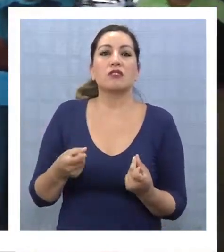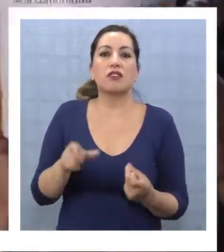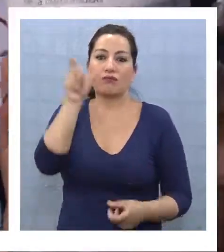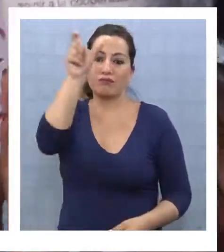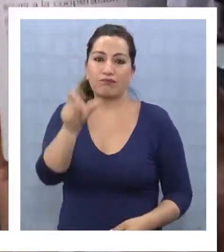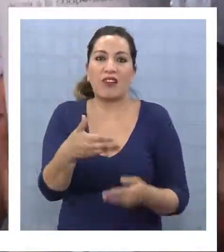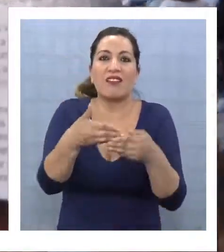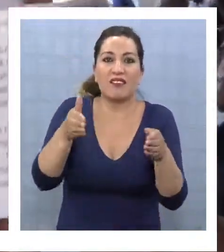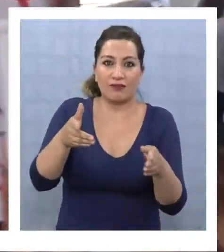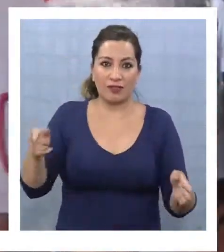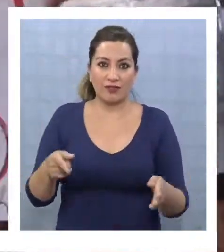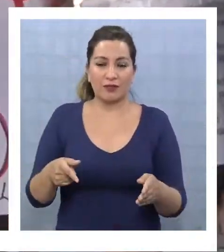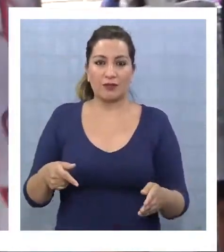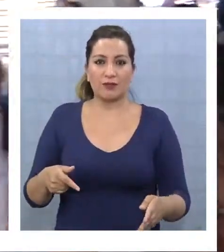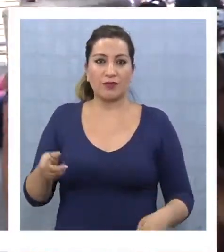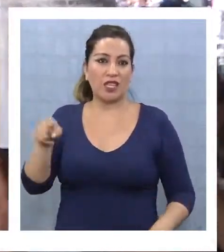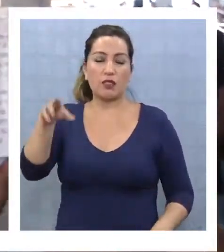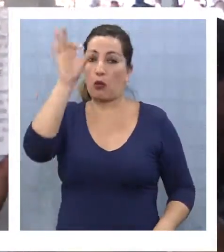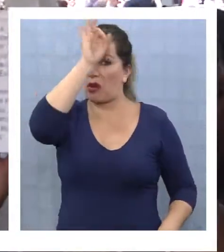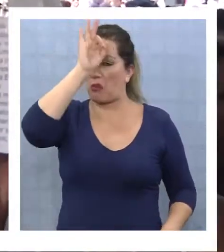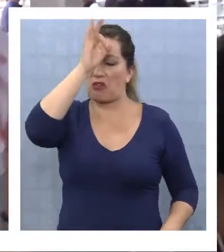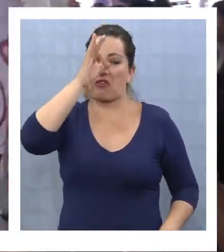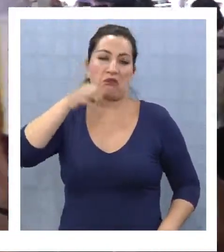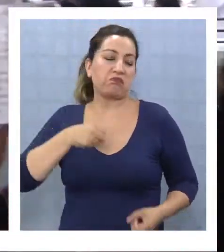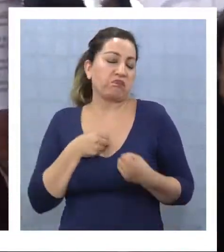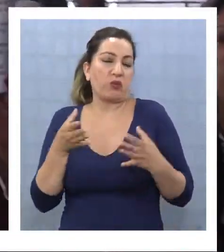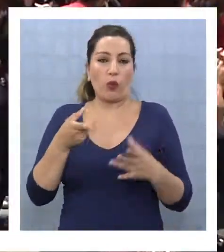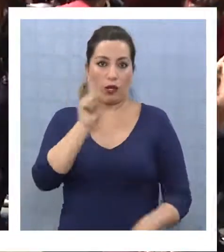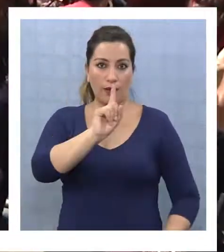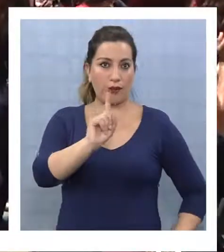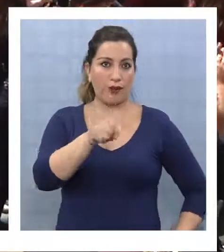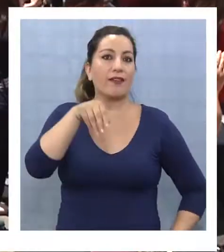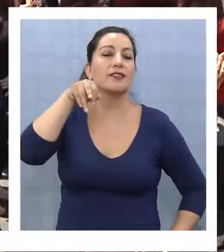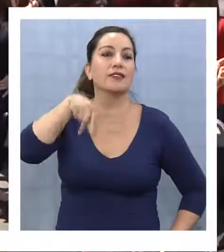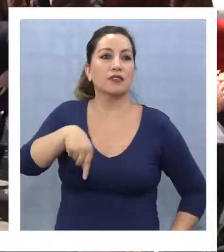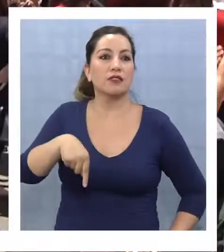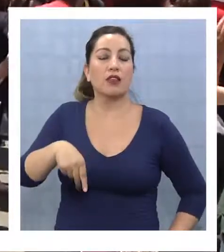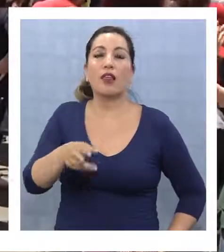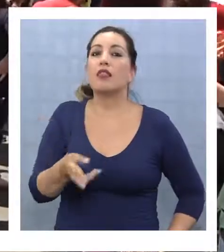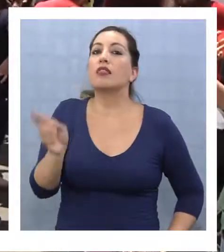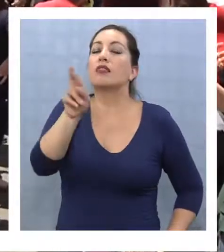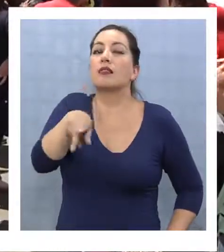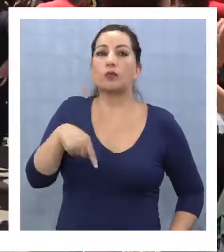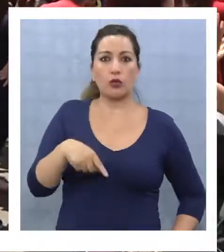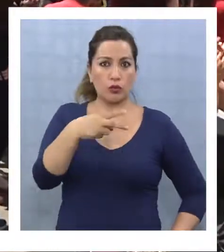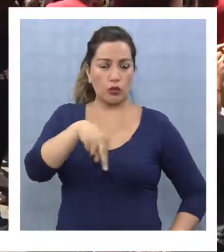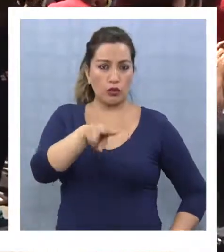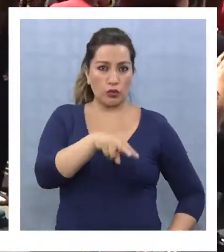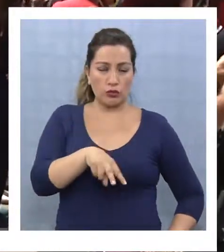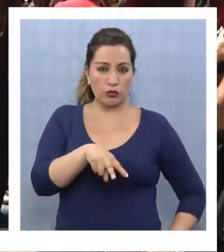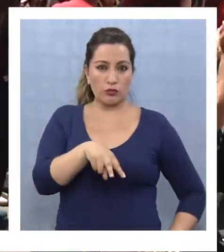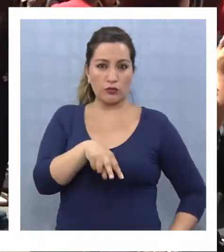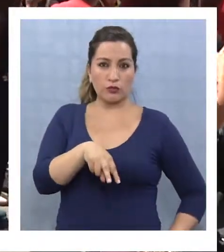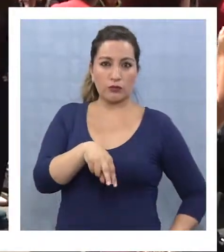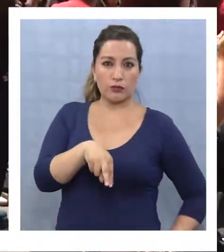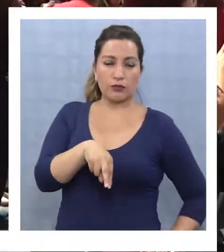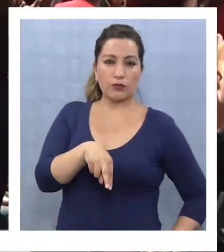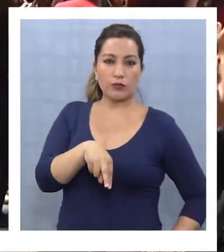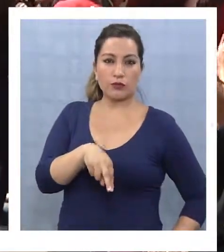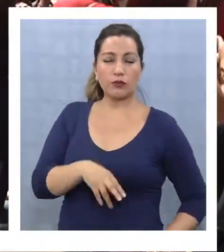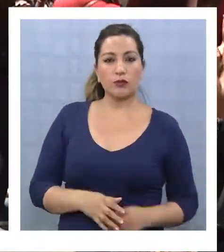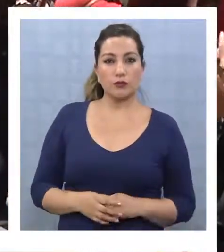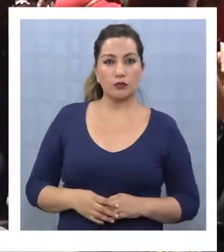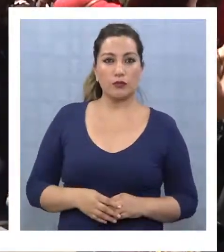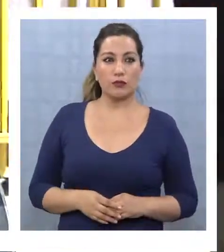Así que esto no es una opinión de antojadís. Pero sin lugar a dudas vuelvo a reiterar que nosotros estamos en el plano y en la